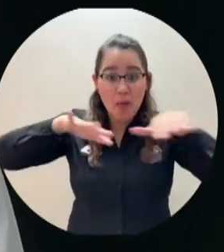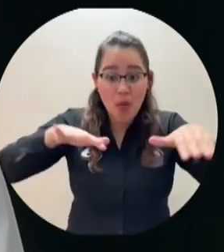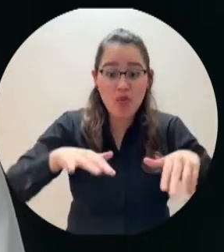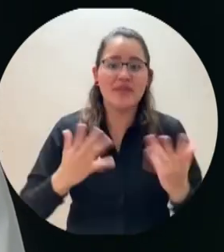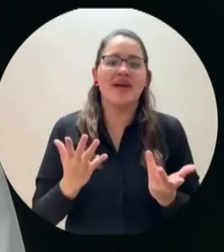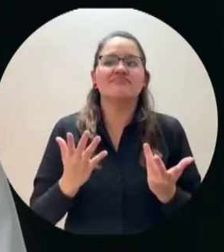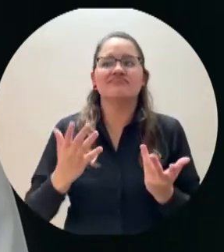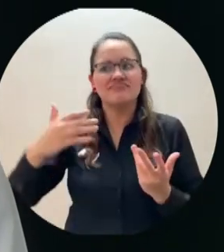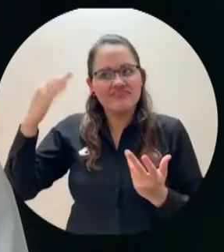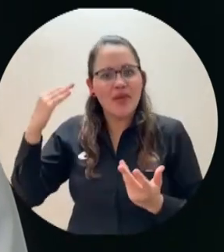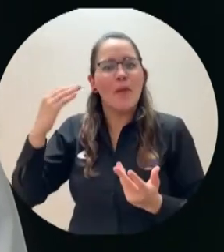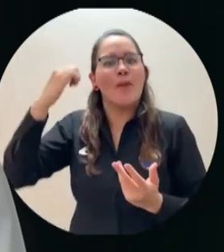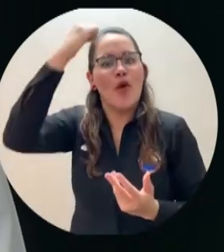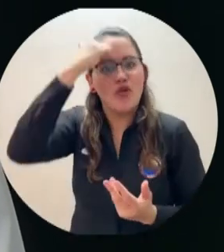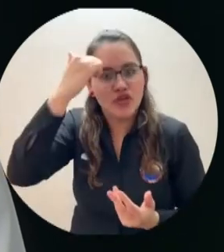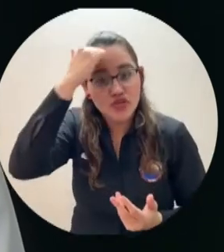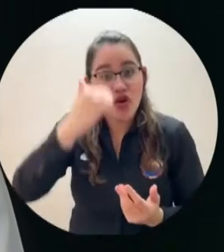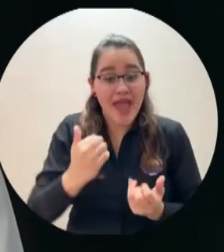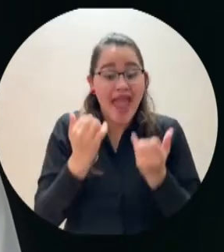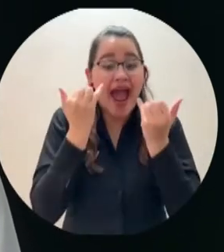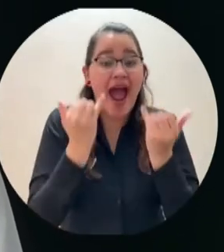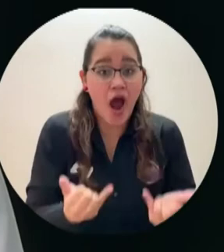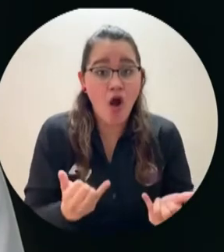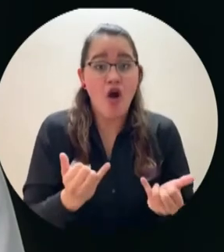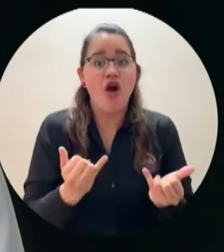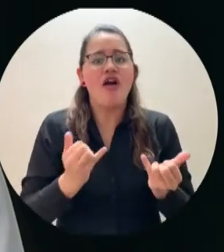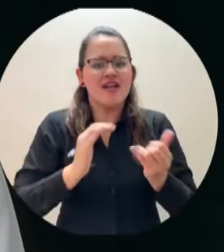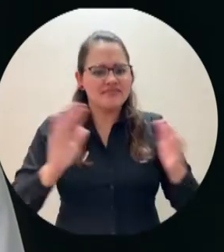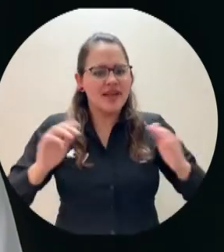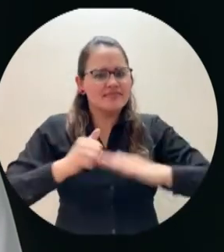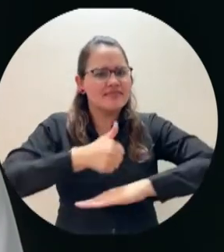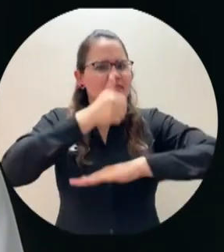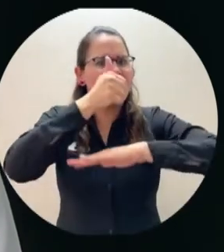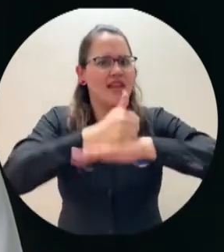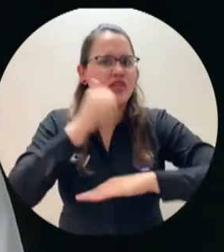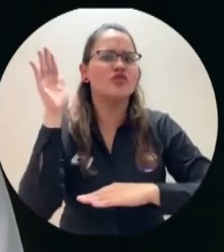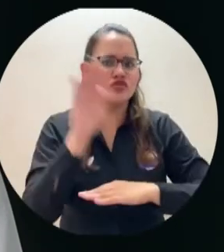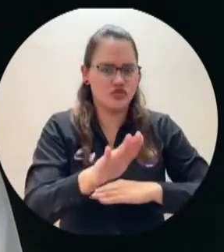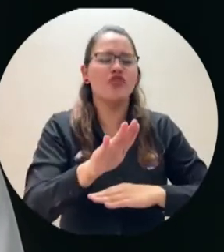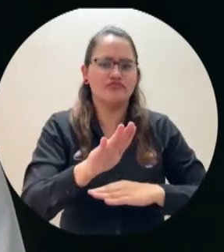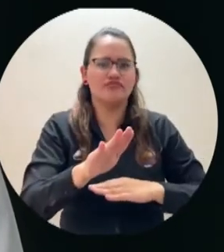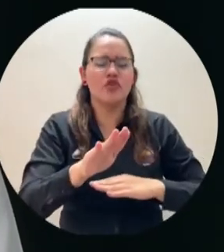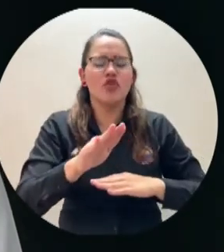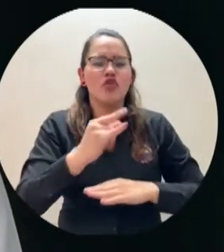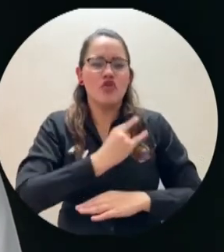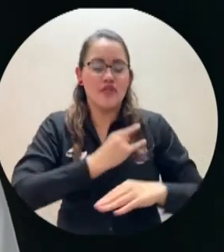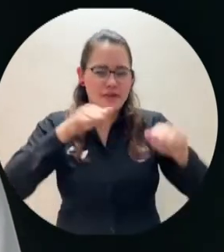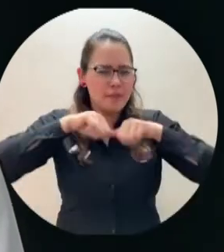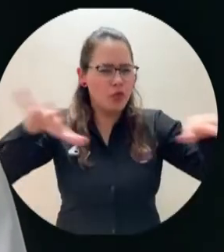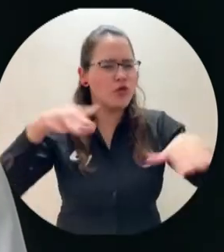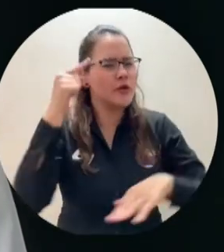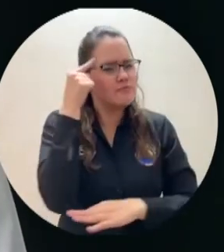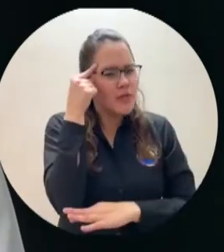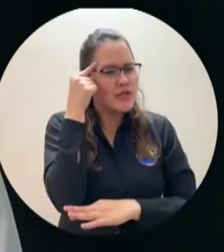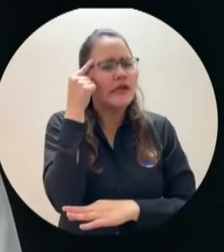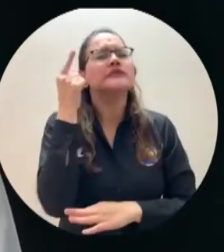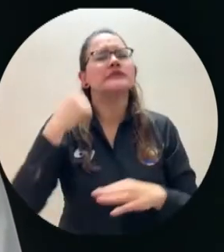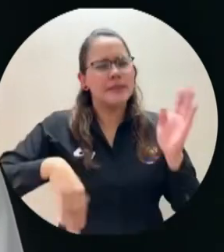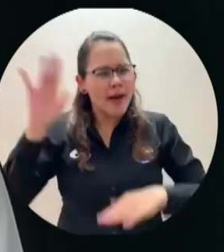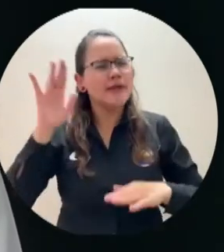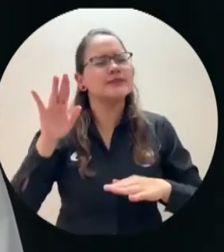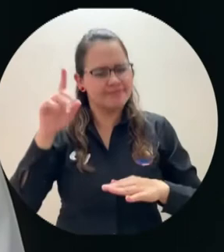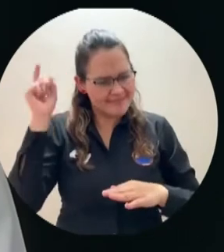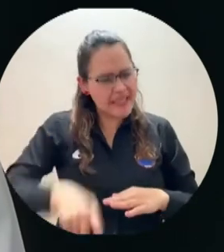actos de corrupción, sino que además debemos dar ejemplo de transparencia y buen gobierno y demostrar que desde lo público se pueden hacer bien las